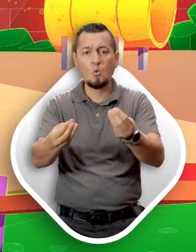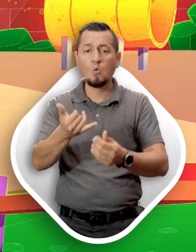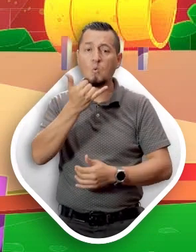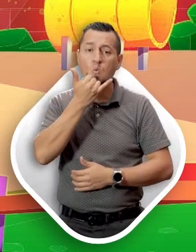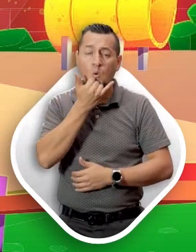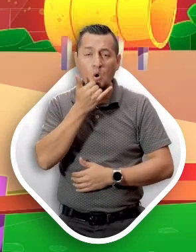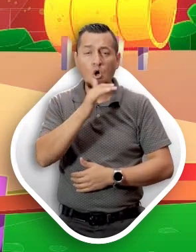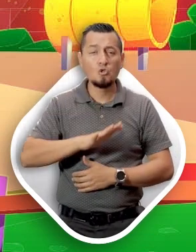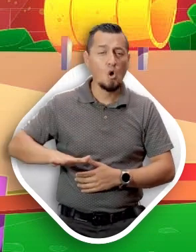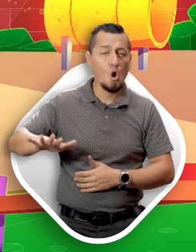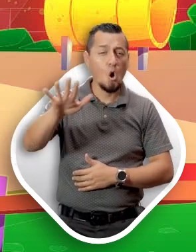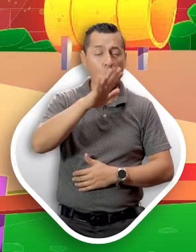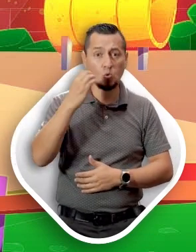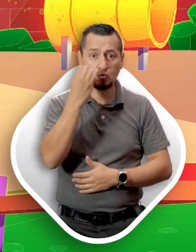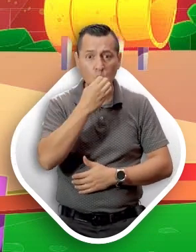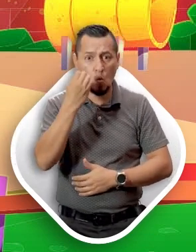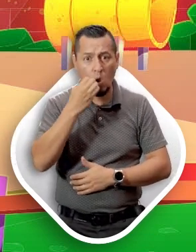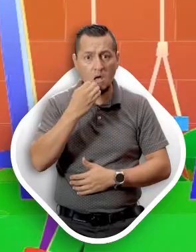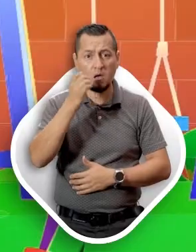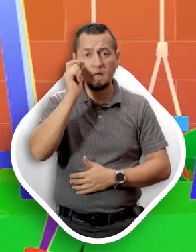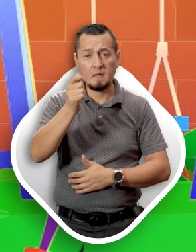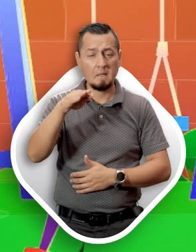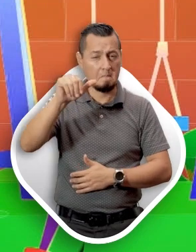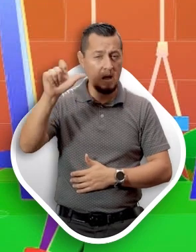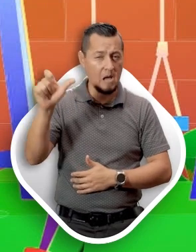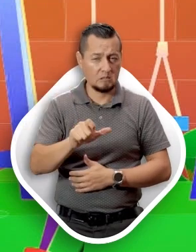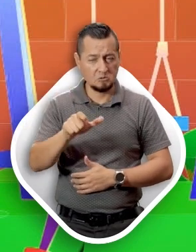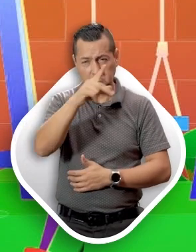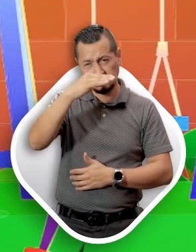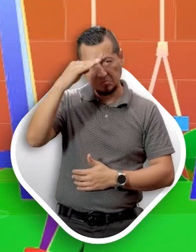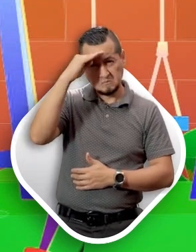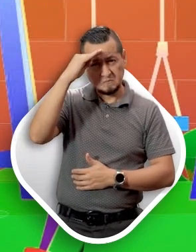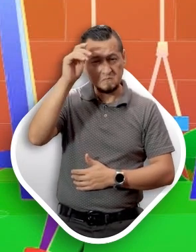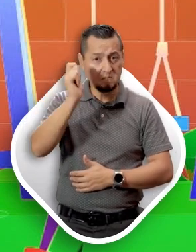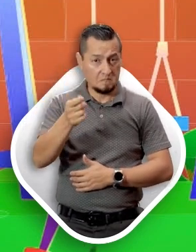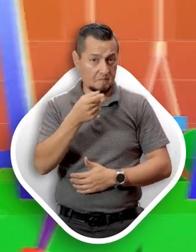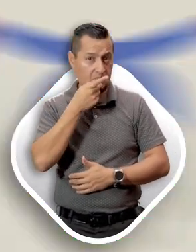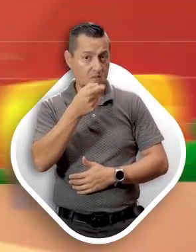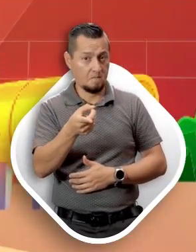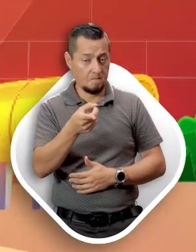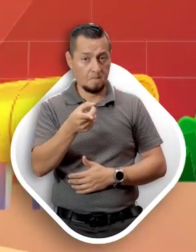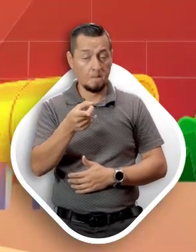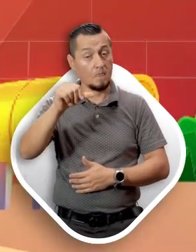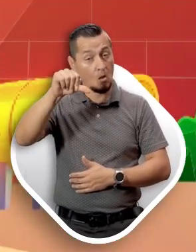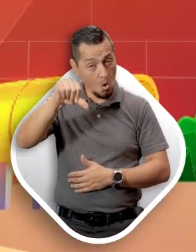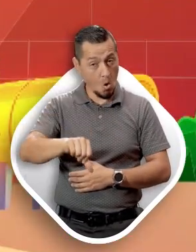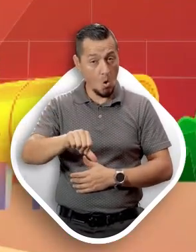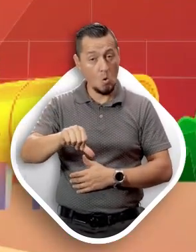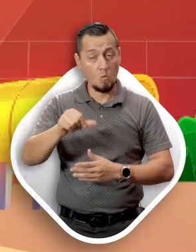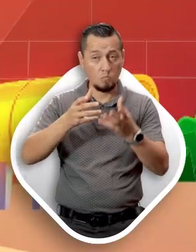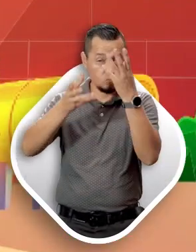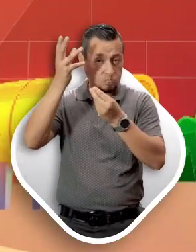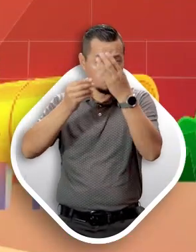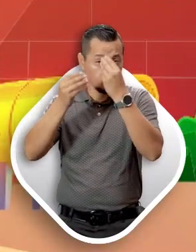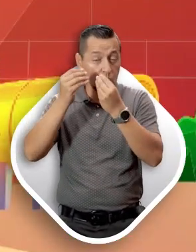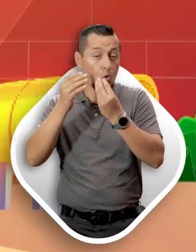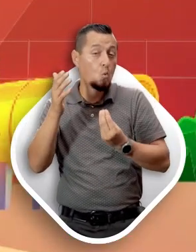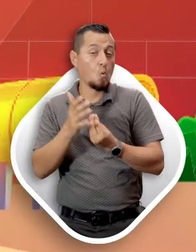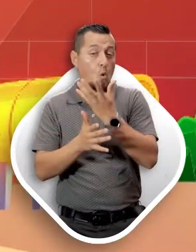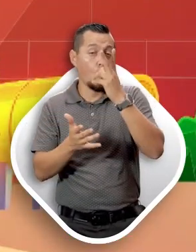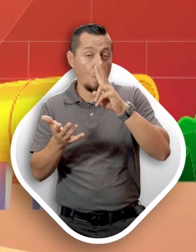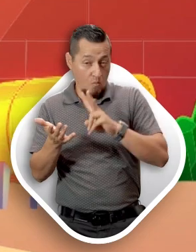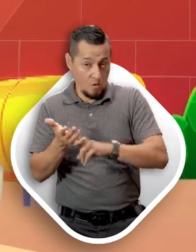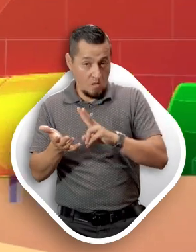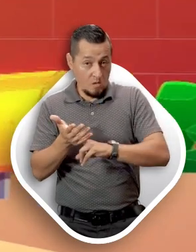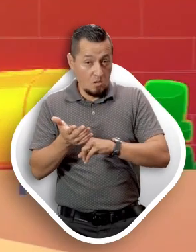disculpas frente a toda la escuela. ahora Max se quedó muy pensativo y les dijo Hoy hemos aprendido un nuevo